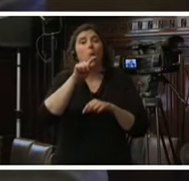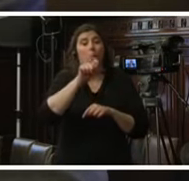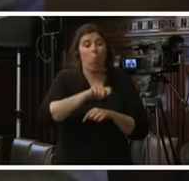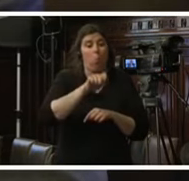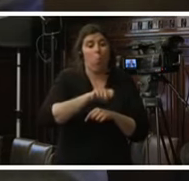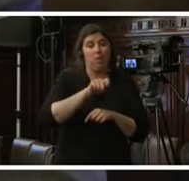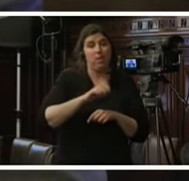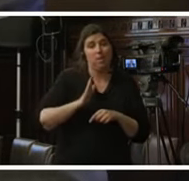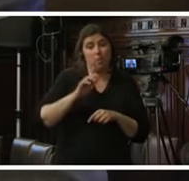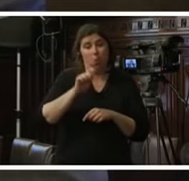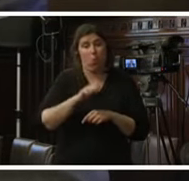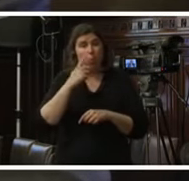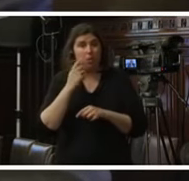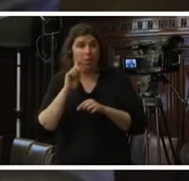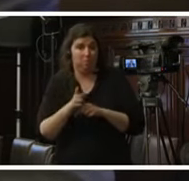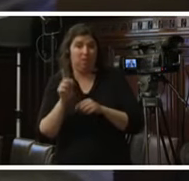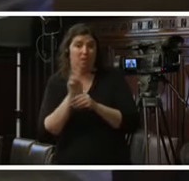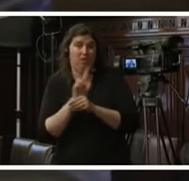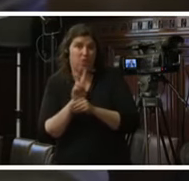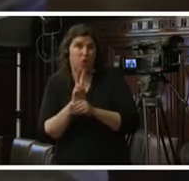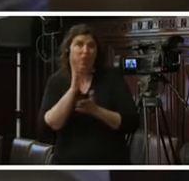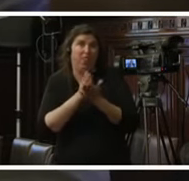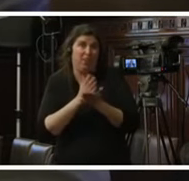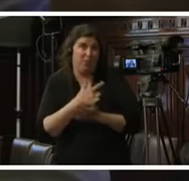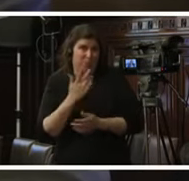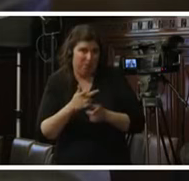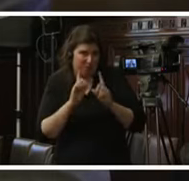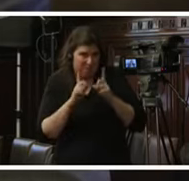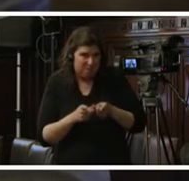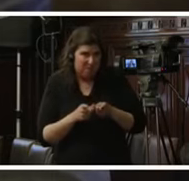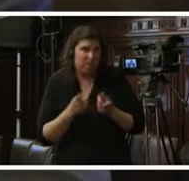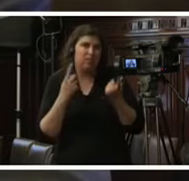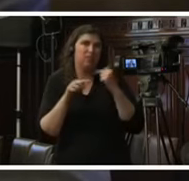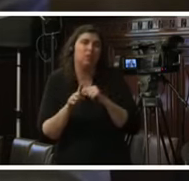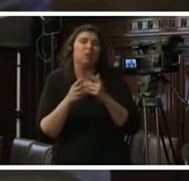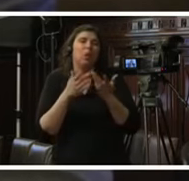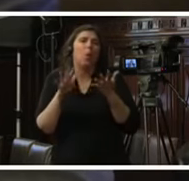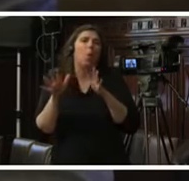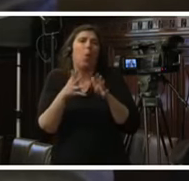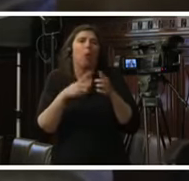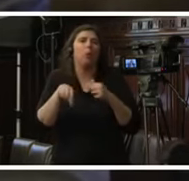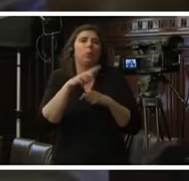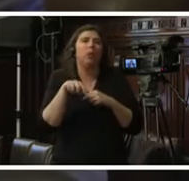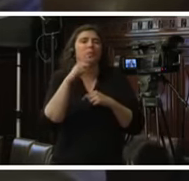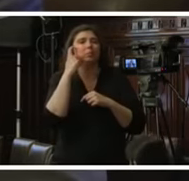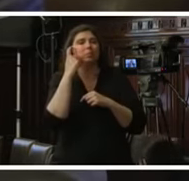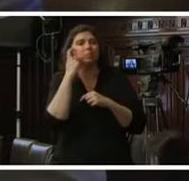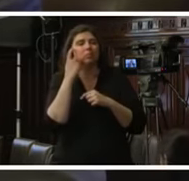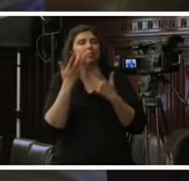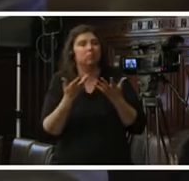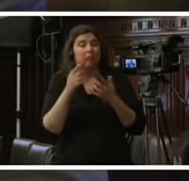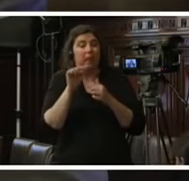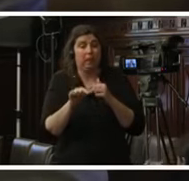defensoras y defensores de derechos humanos entonces ¿cuáles estimarían que atendiendo a esos